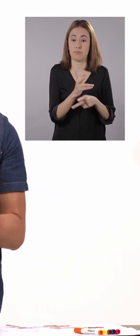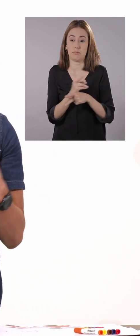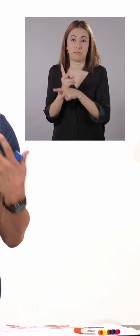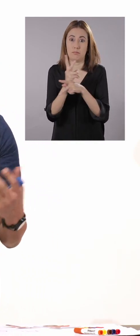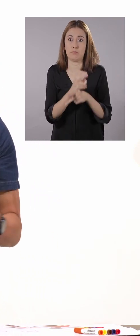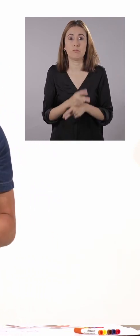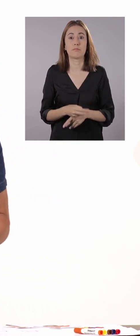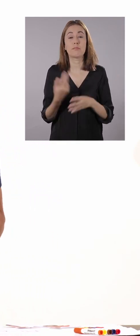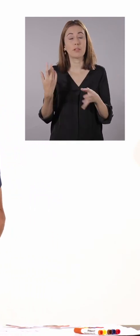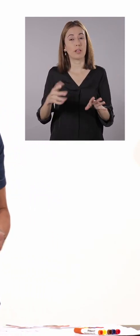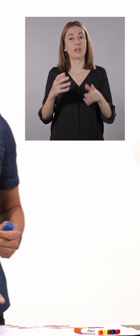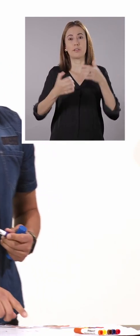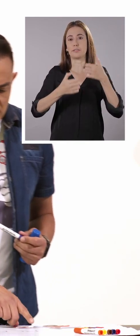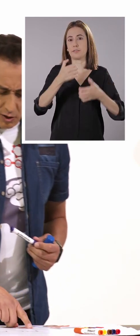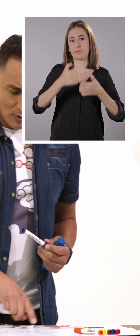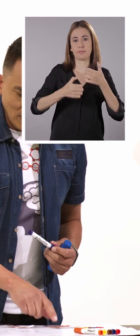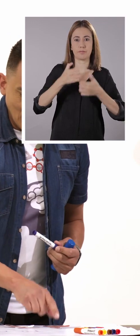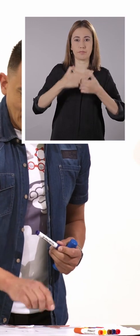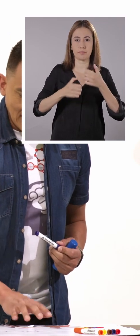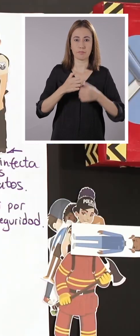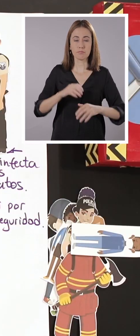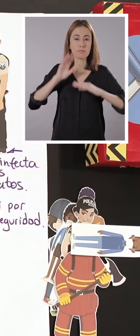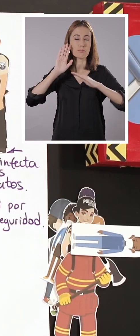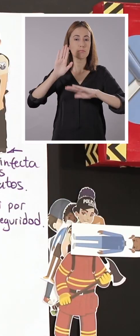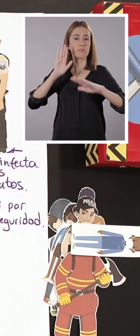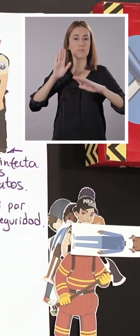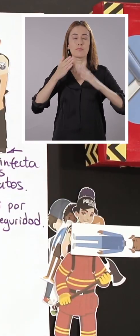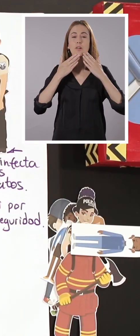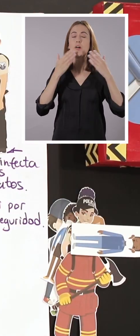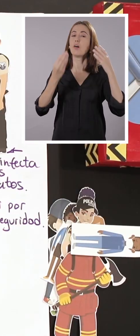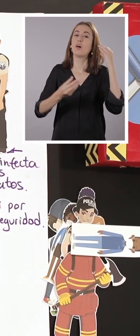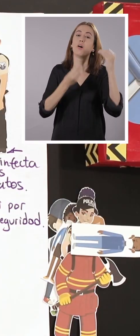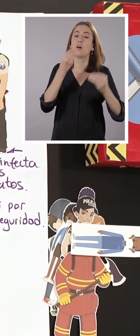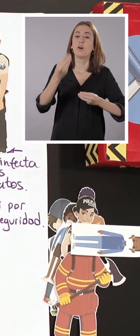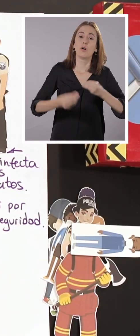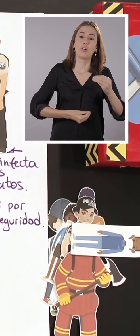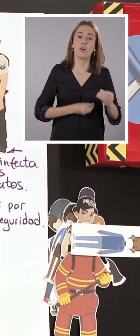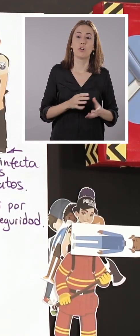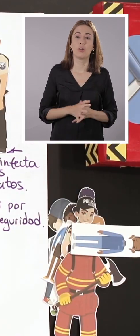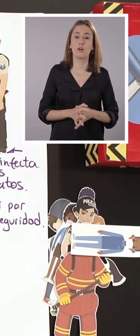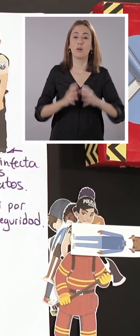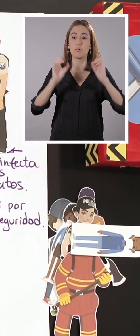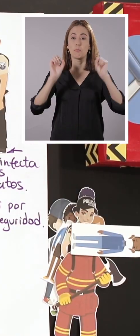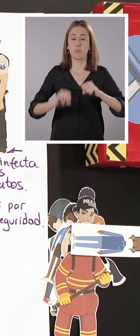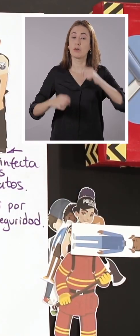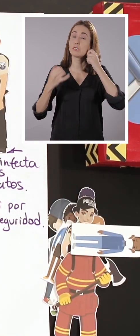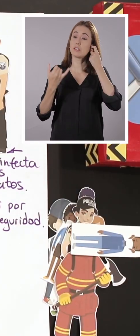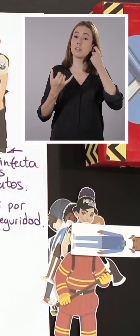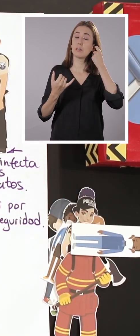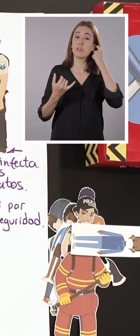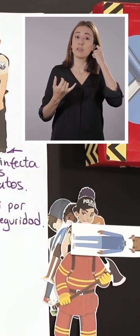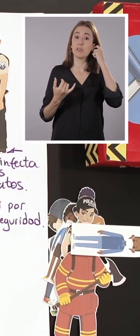entonces vamos a tener problemas. ¿Cuál es el compromiso de esta persona? Puede ser, por ejemplo,